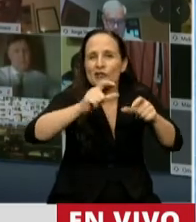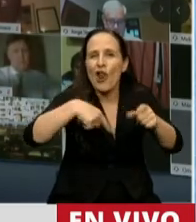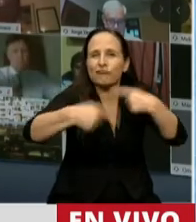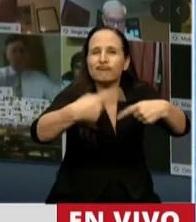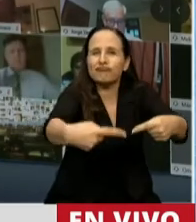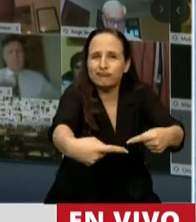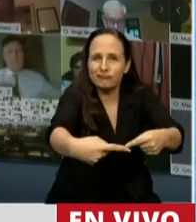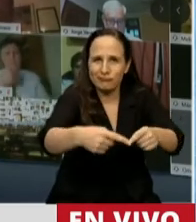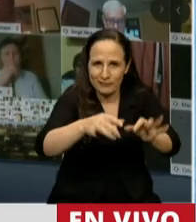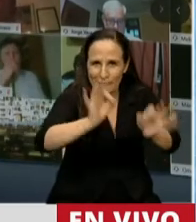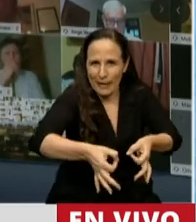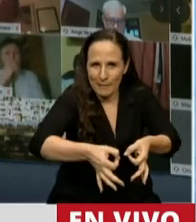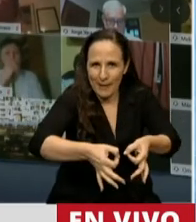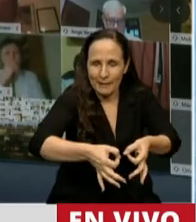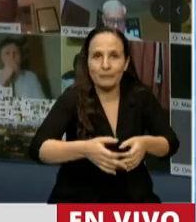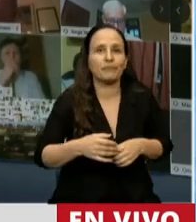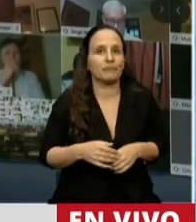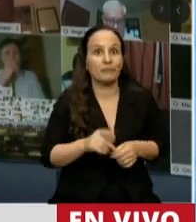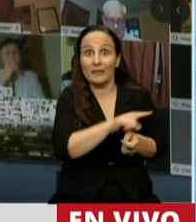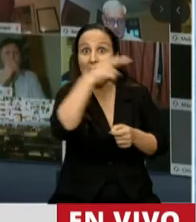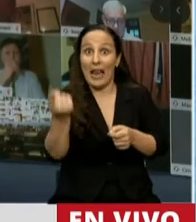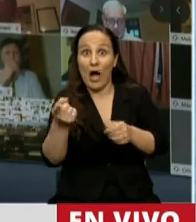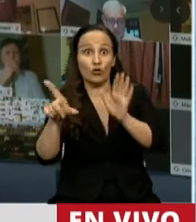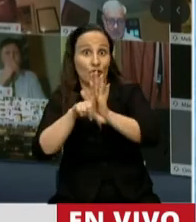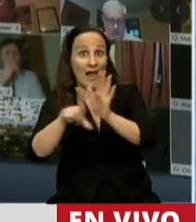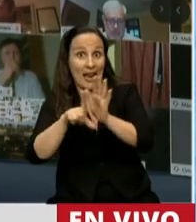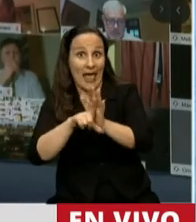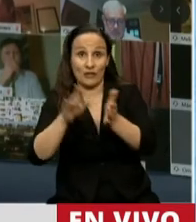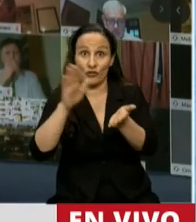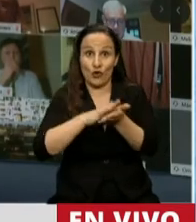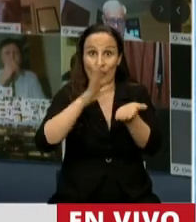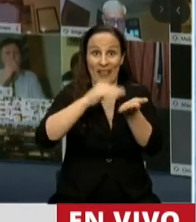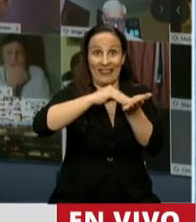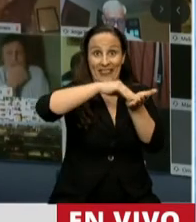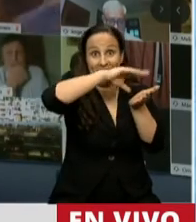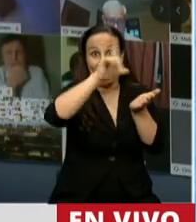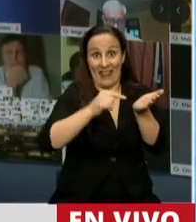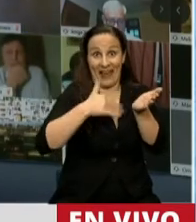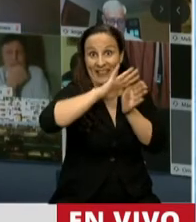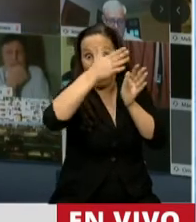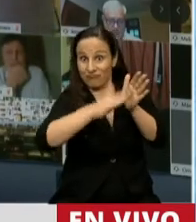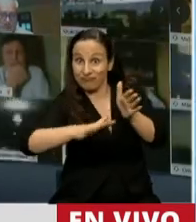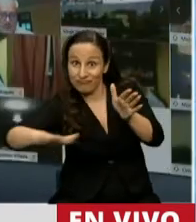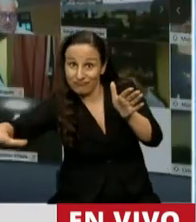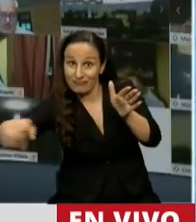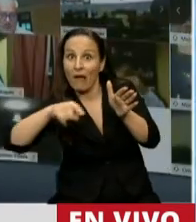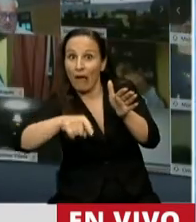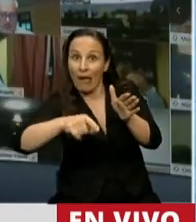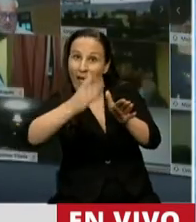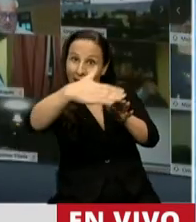Y bueno, y la otra ley, la nueva demarcación de nuestra plataforma continental e insular. Quiero remarcar